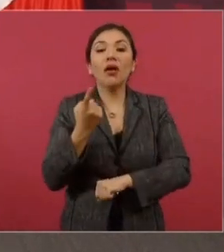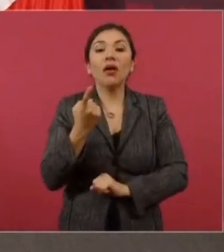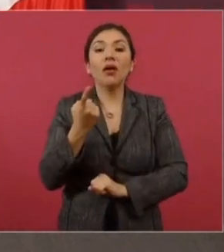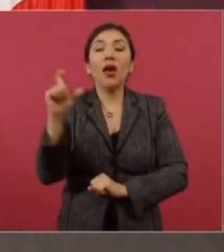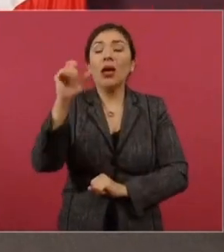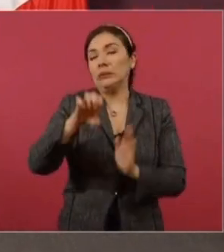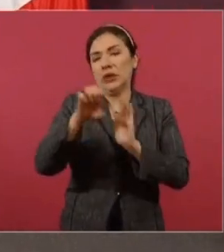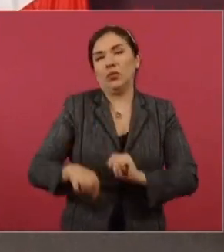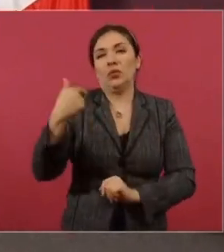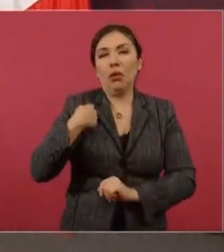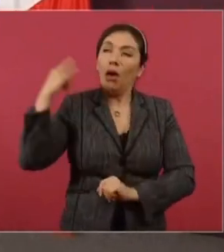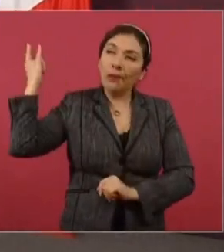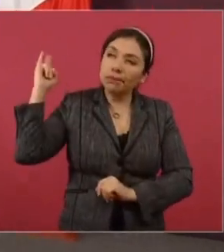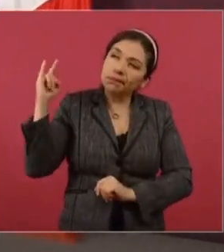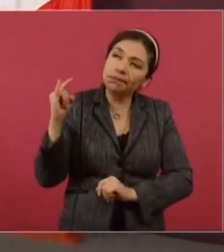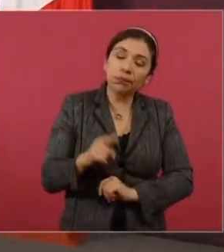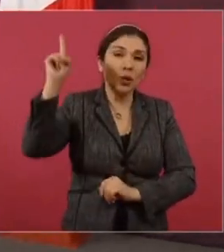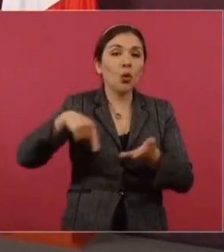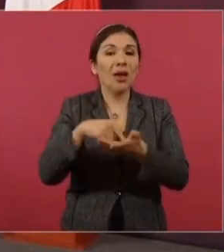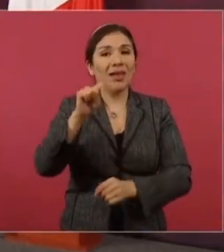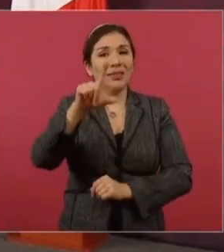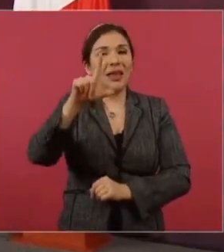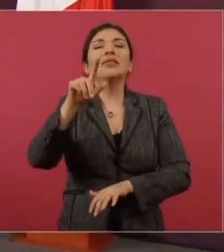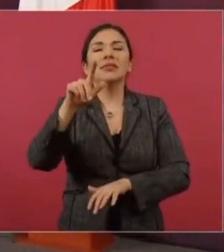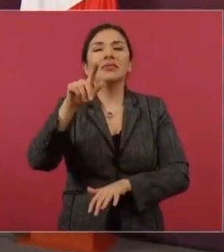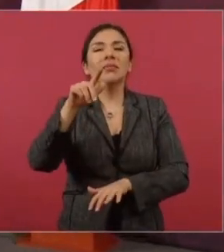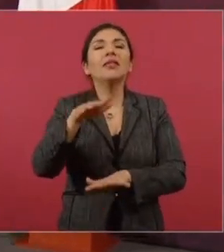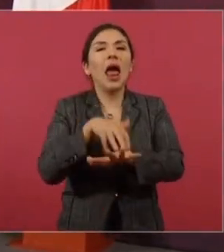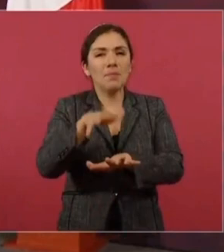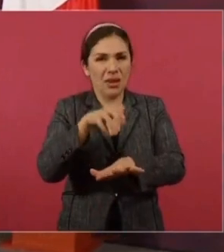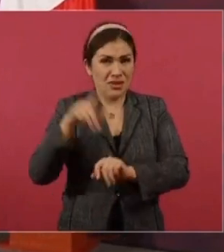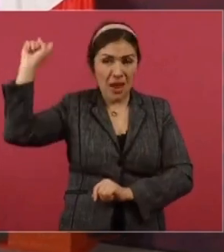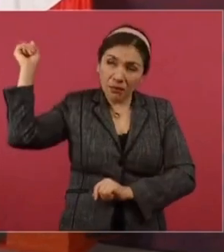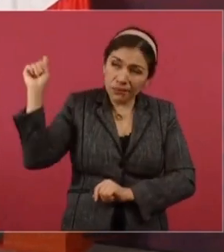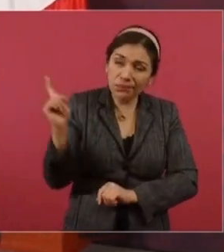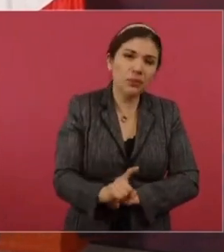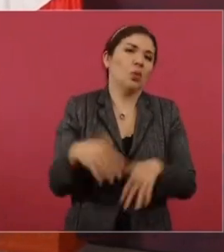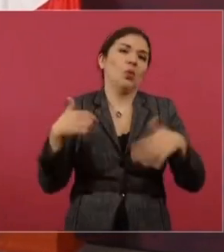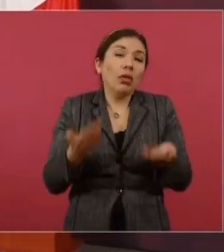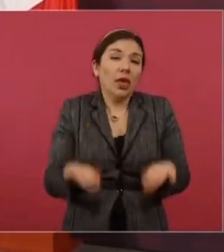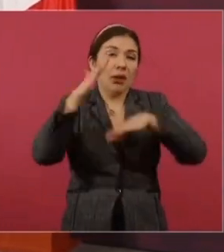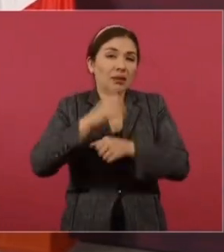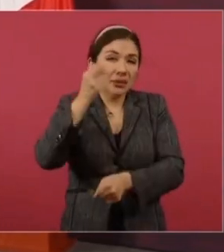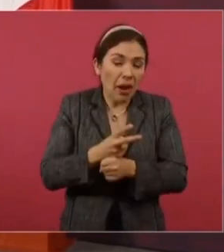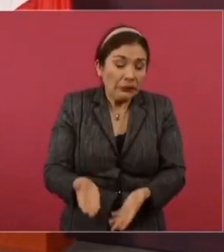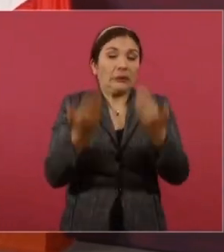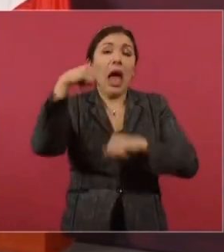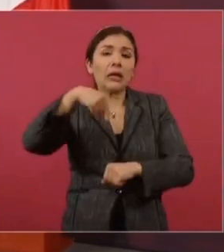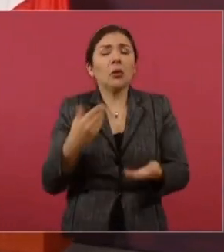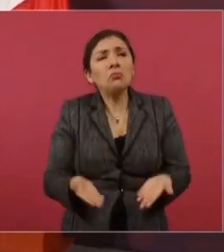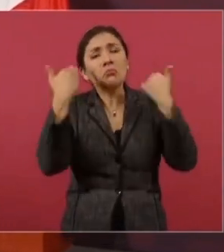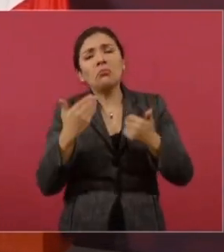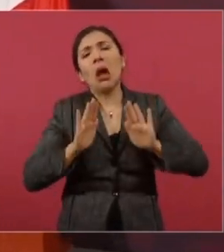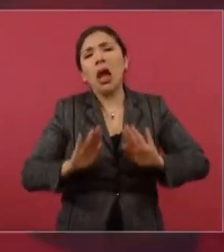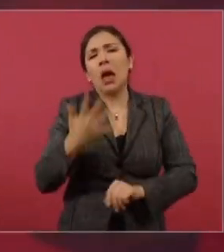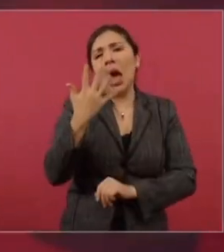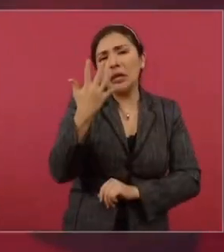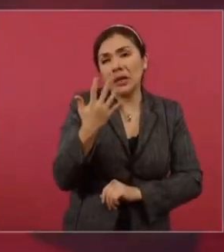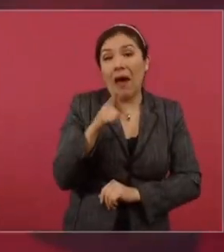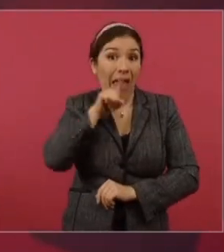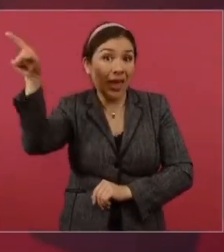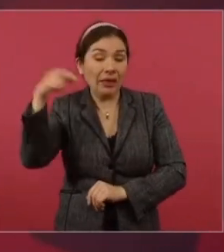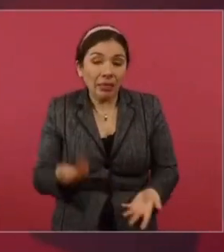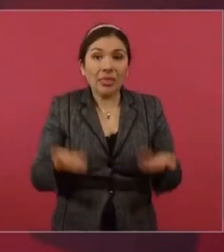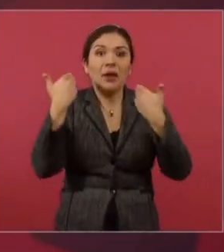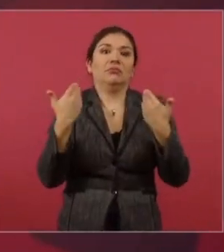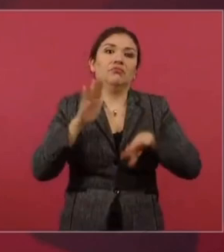Porque venir de Tlalpan, me tenía que levantar un poco más temprano. Aquí me levanto a las 5, allá tenía que levantarme.